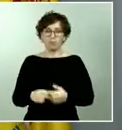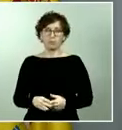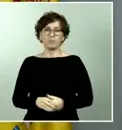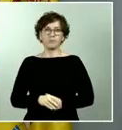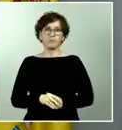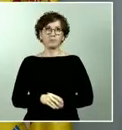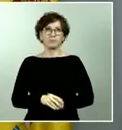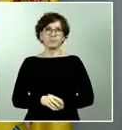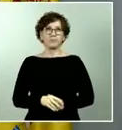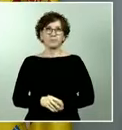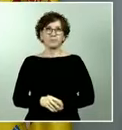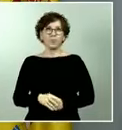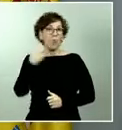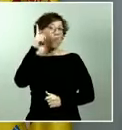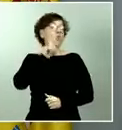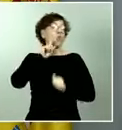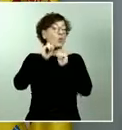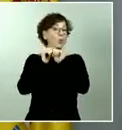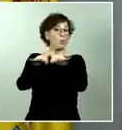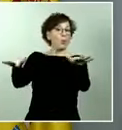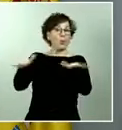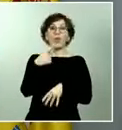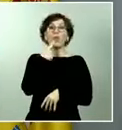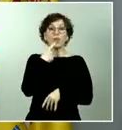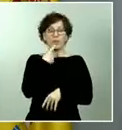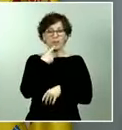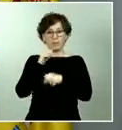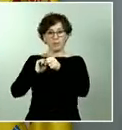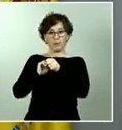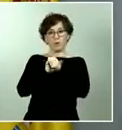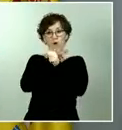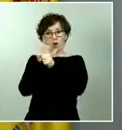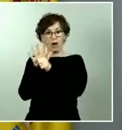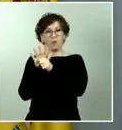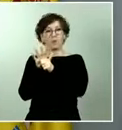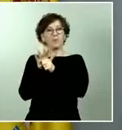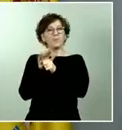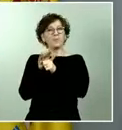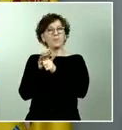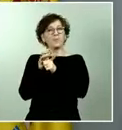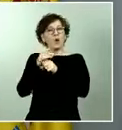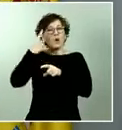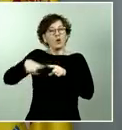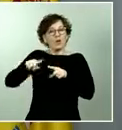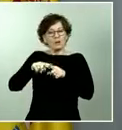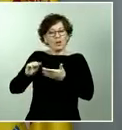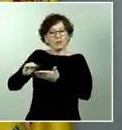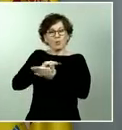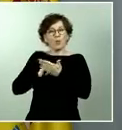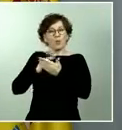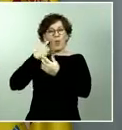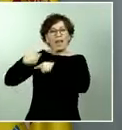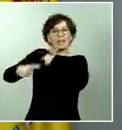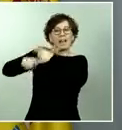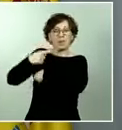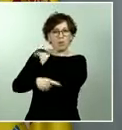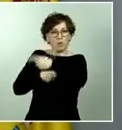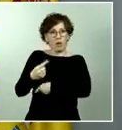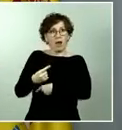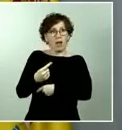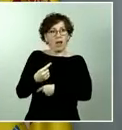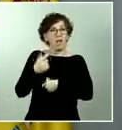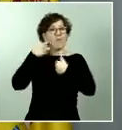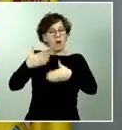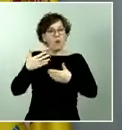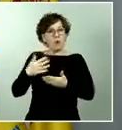se cura con remedios tradicionales evidentemente todos podremos entender que esto es peligroso para la salud pública porque